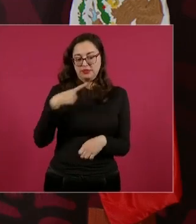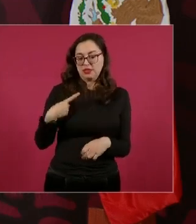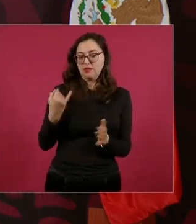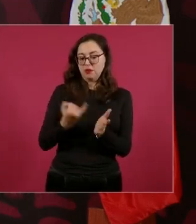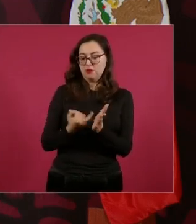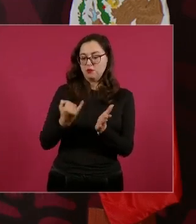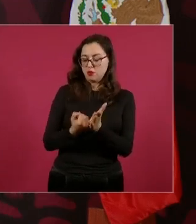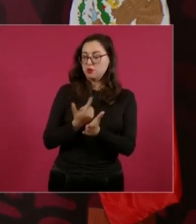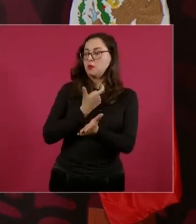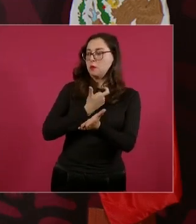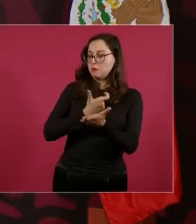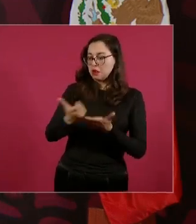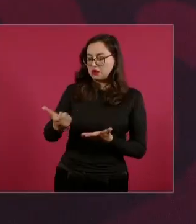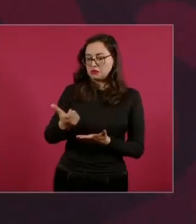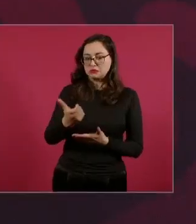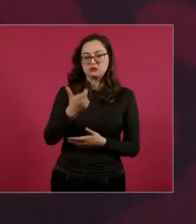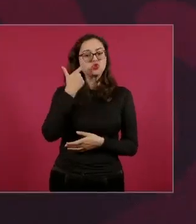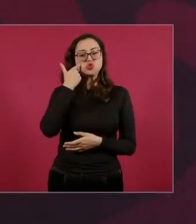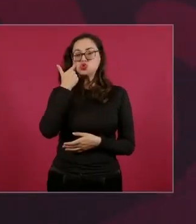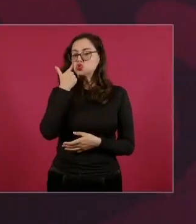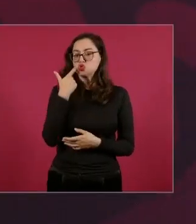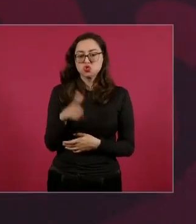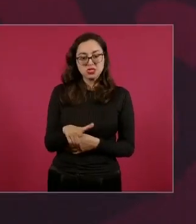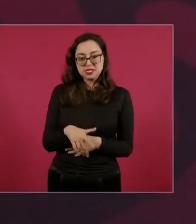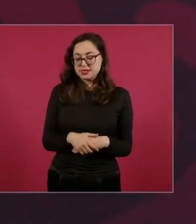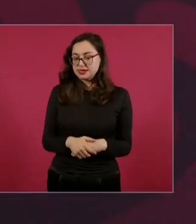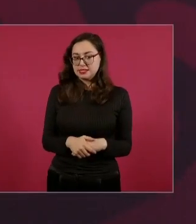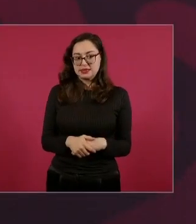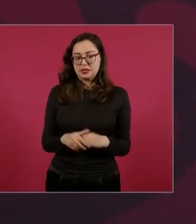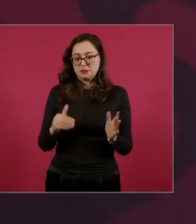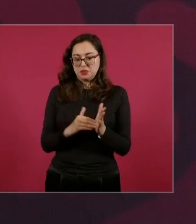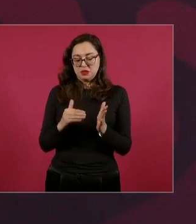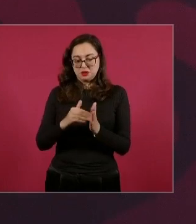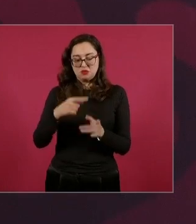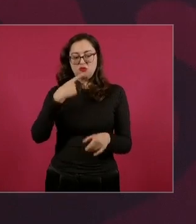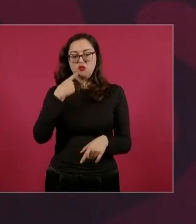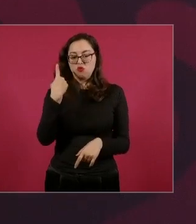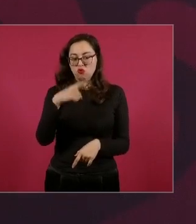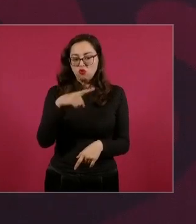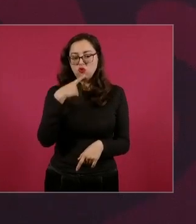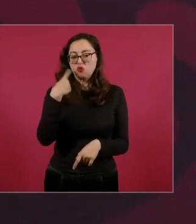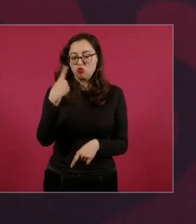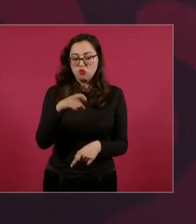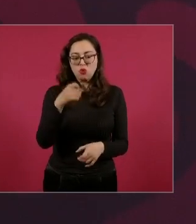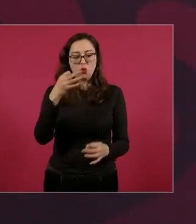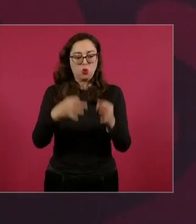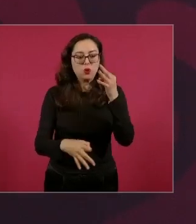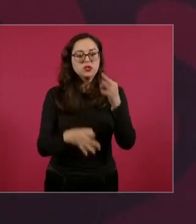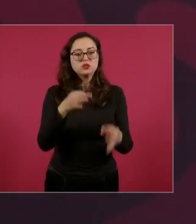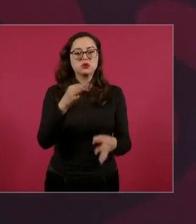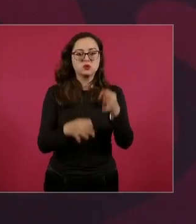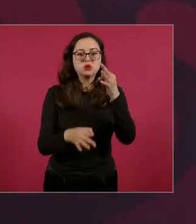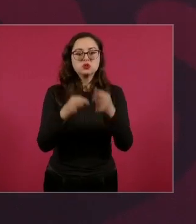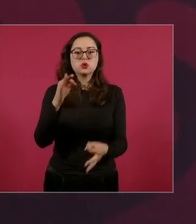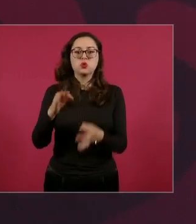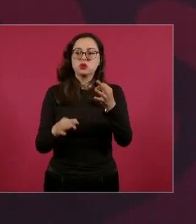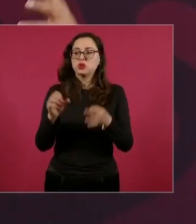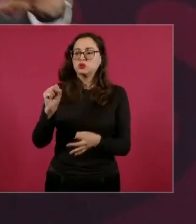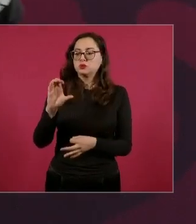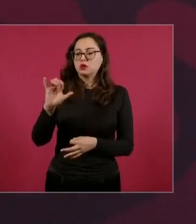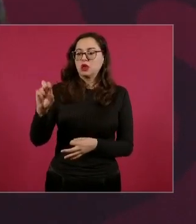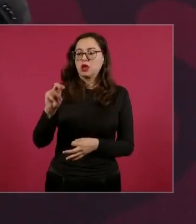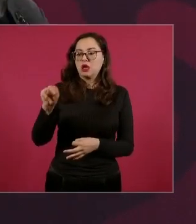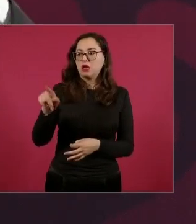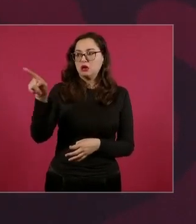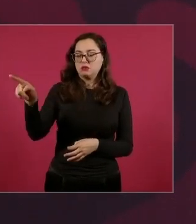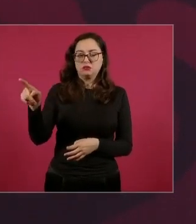Hacienda de miles de millones de pesos, llega a la Corte y él